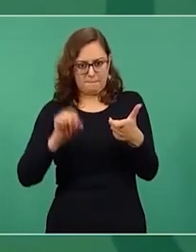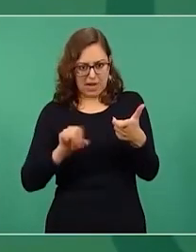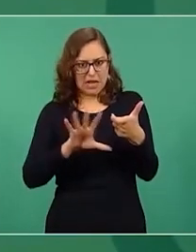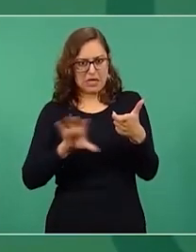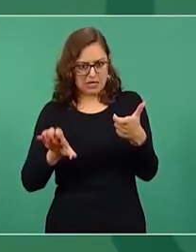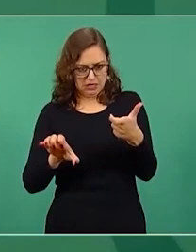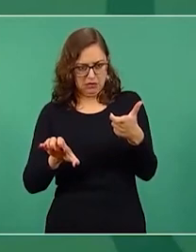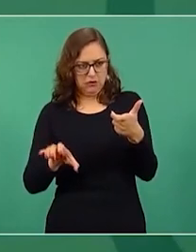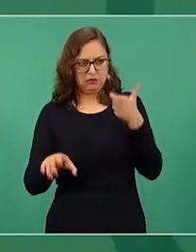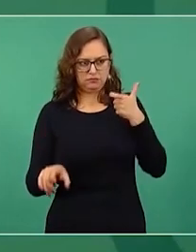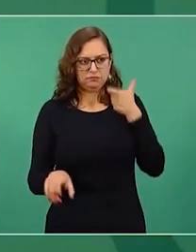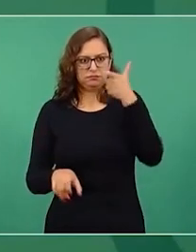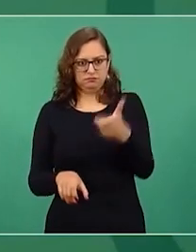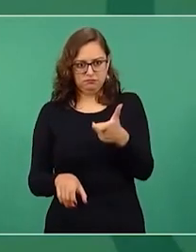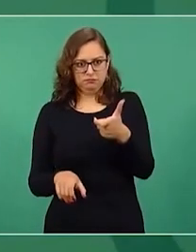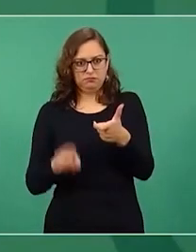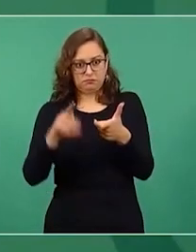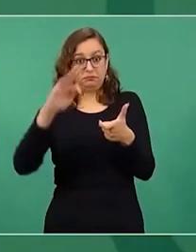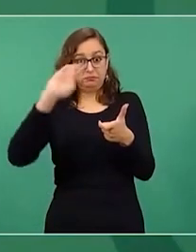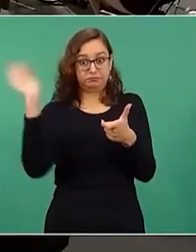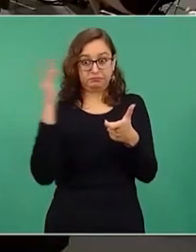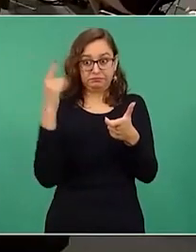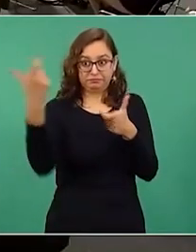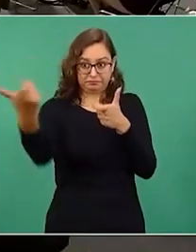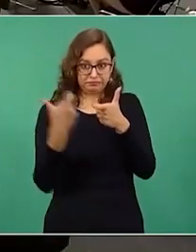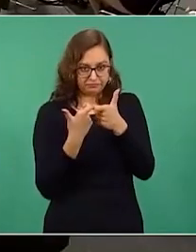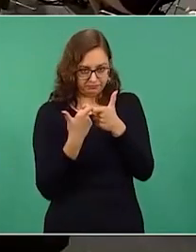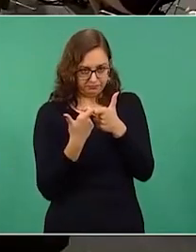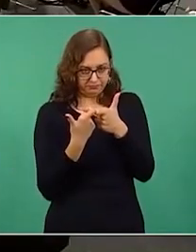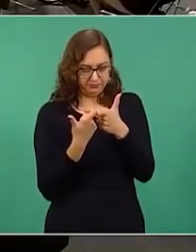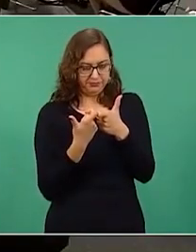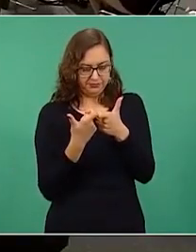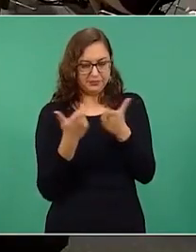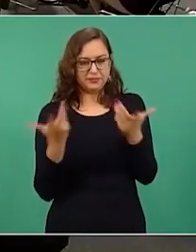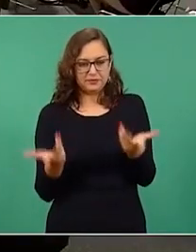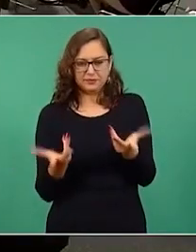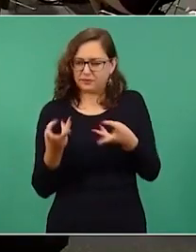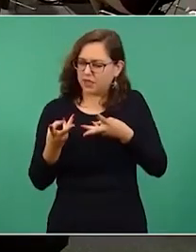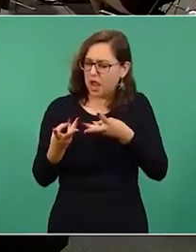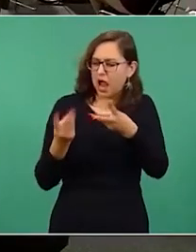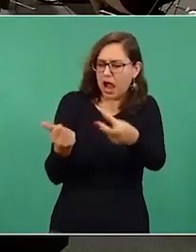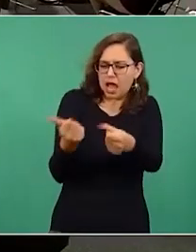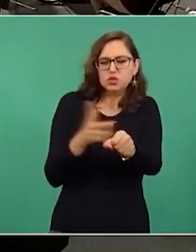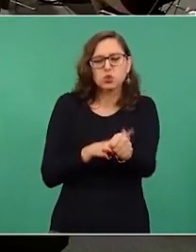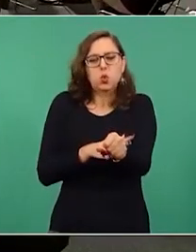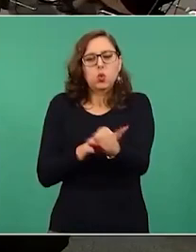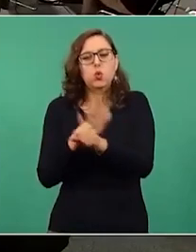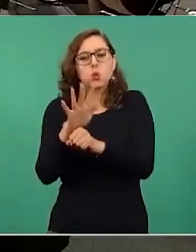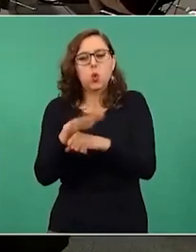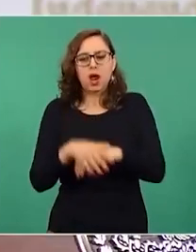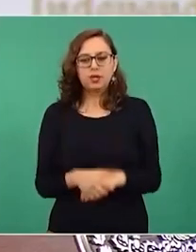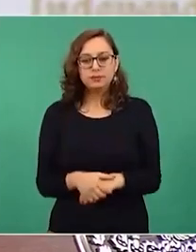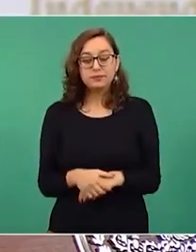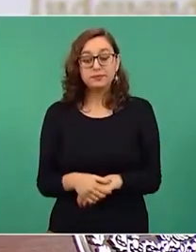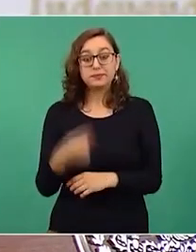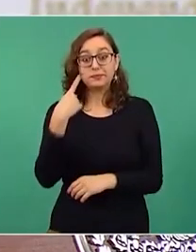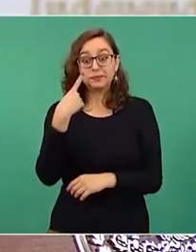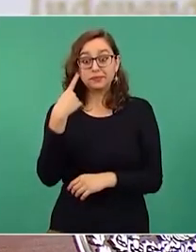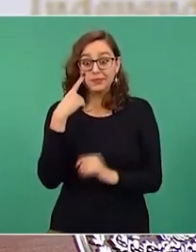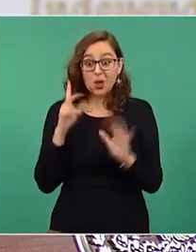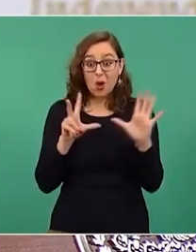Entonces, el gasto mayor de esos mil 500 millones, casi 800